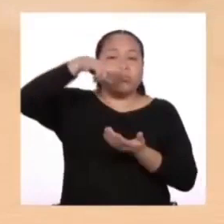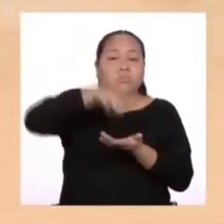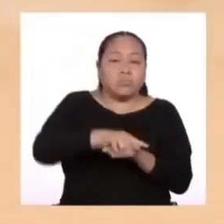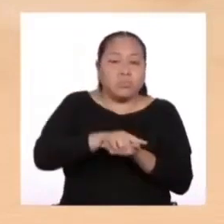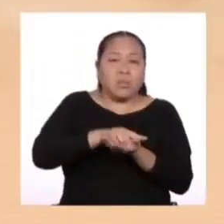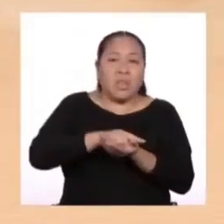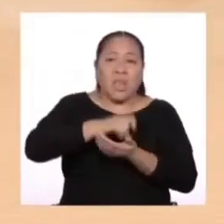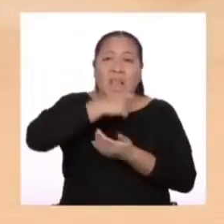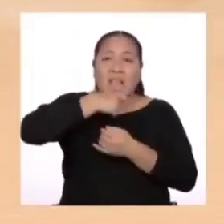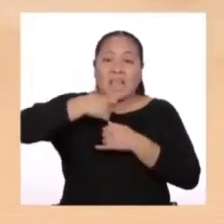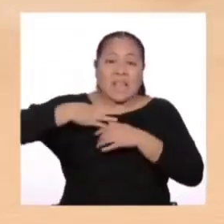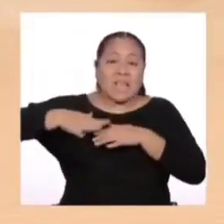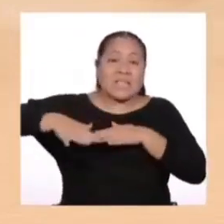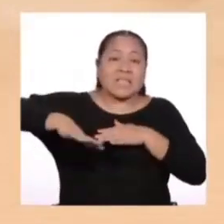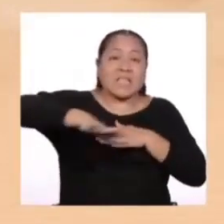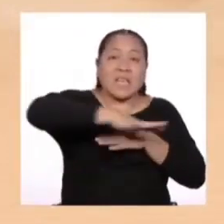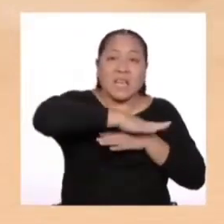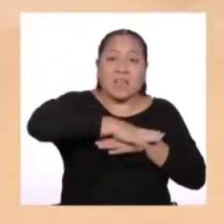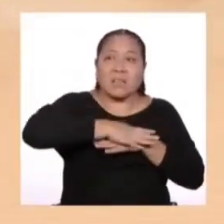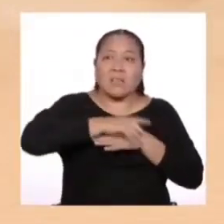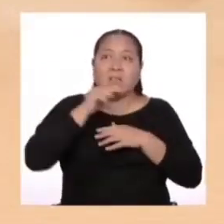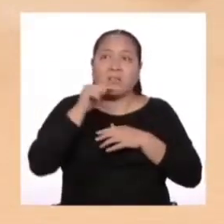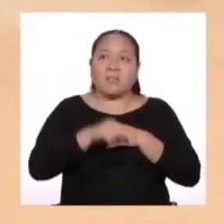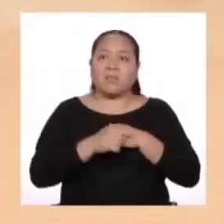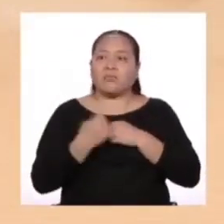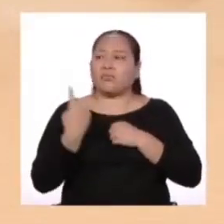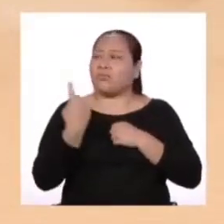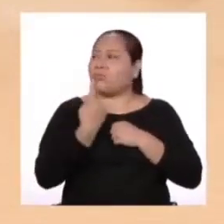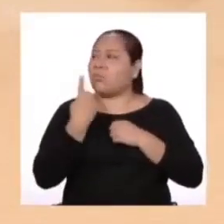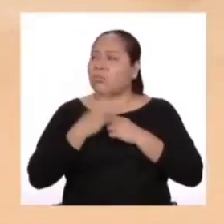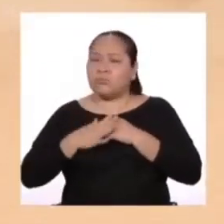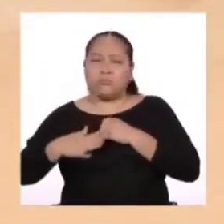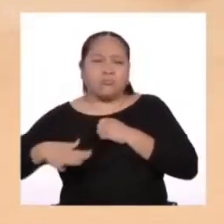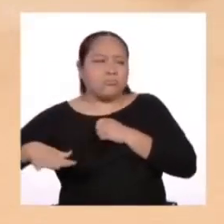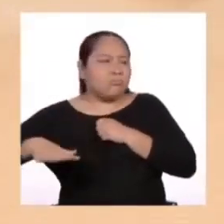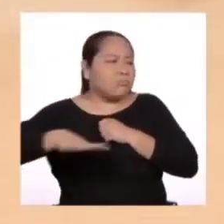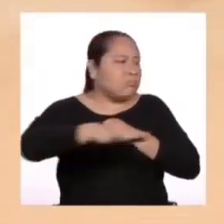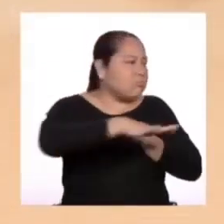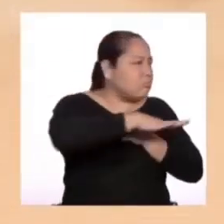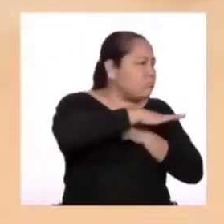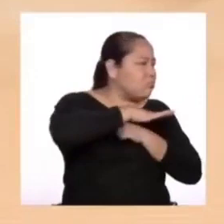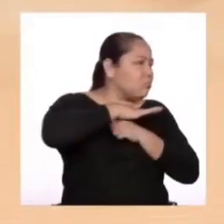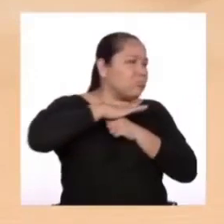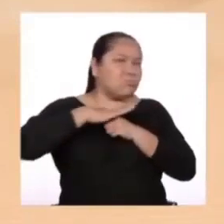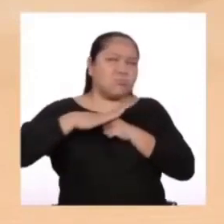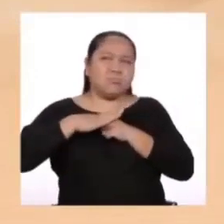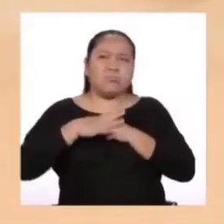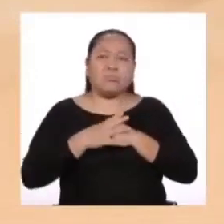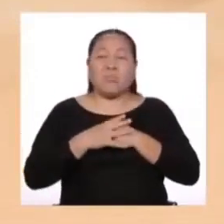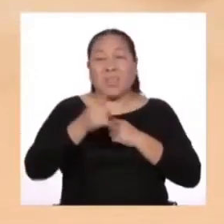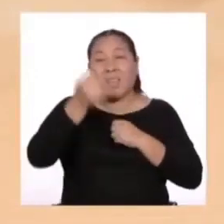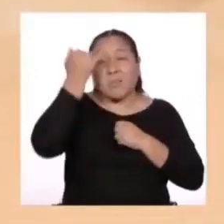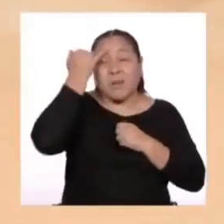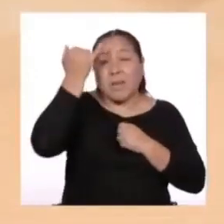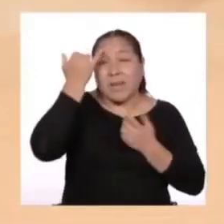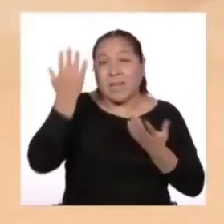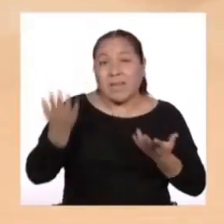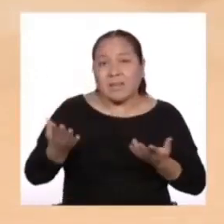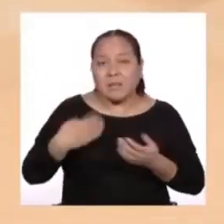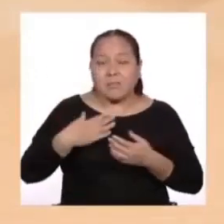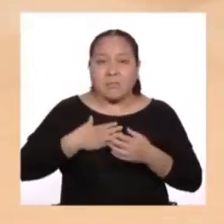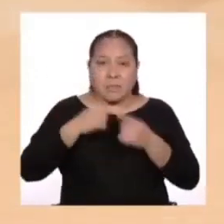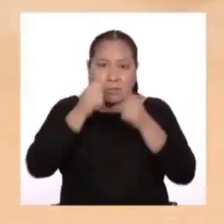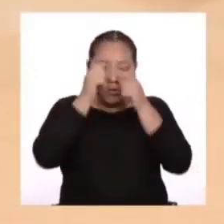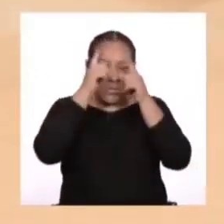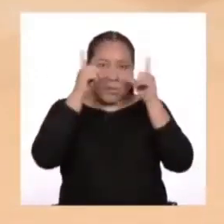Era una cuestión de vida o muerte para mí pues me encontraba más aislado que un náufrago en una balsa en medio del océano. Imagínense pues mi